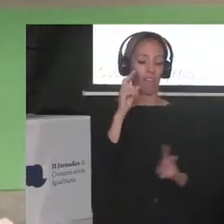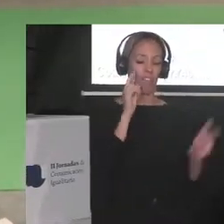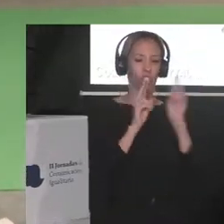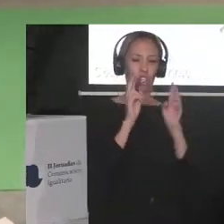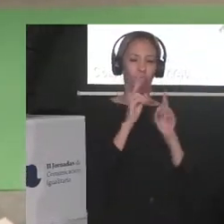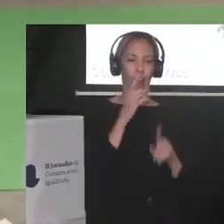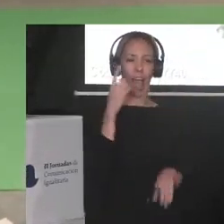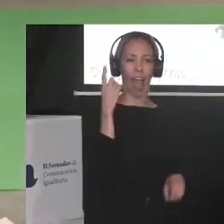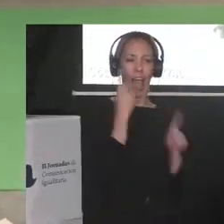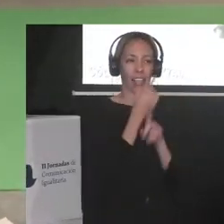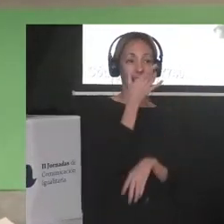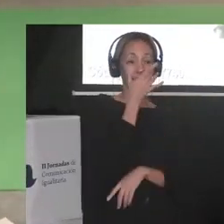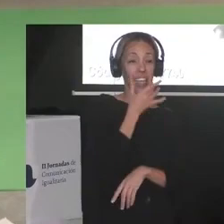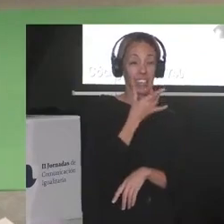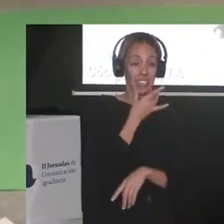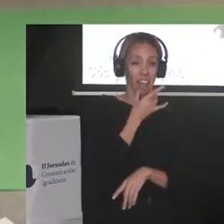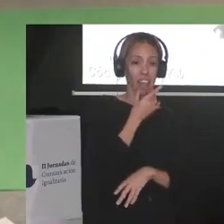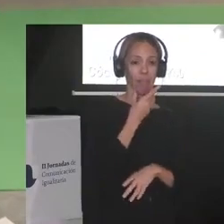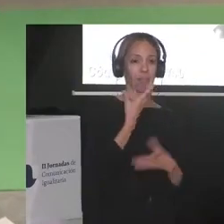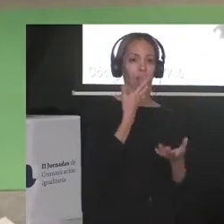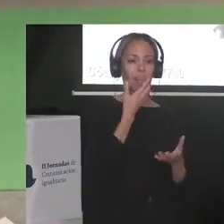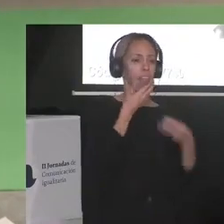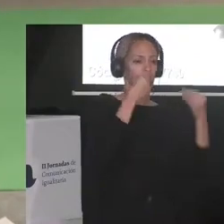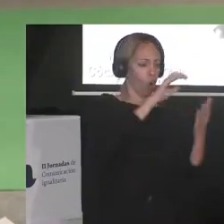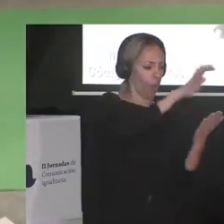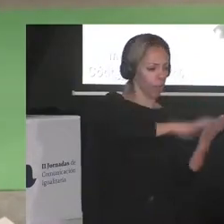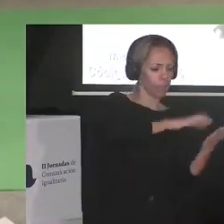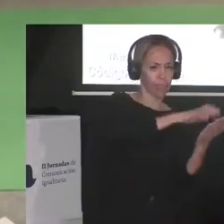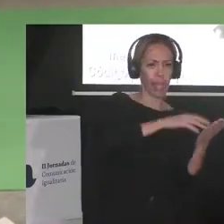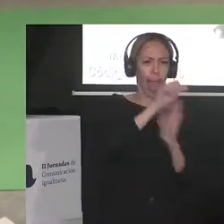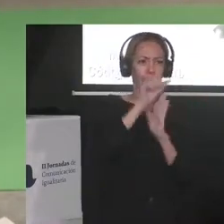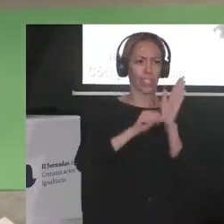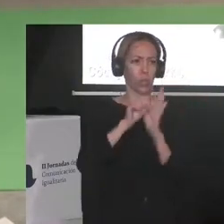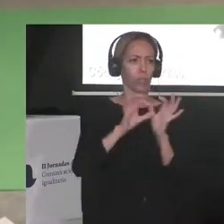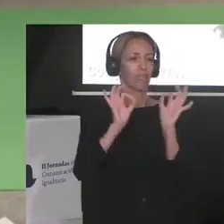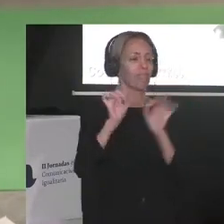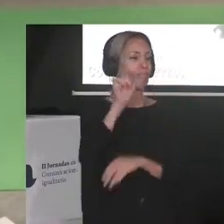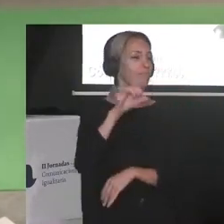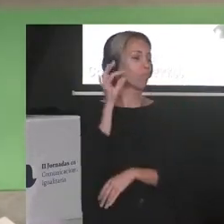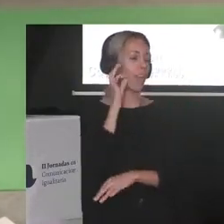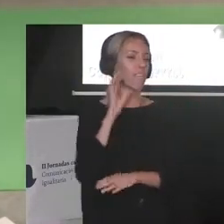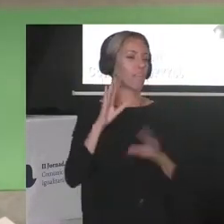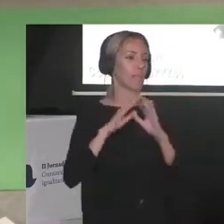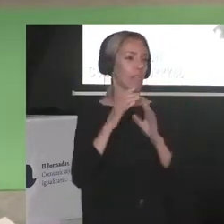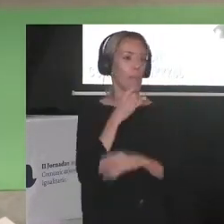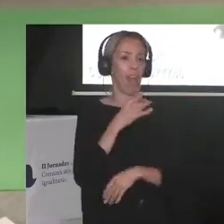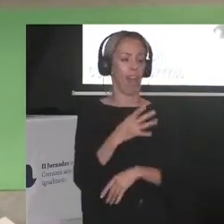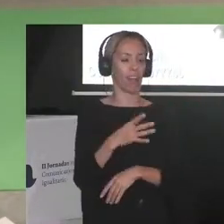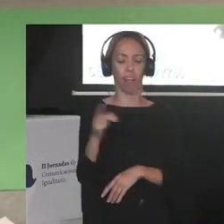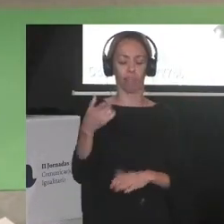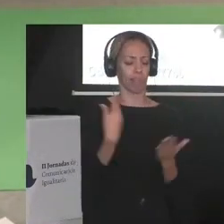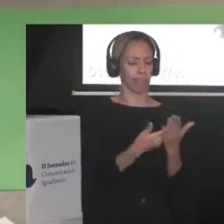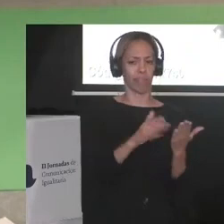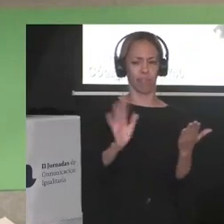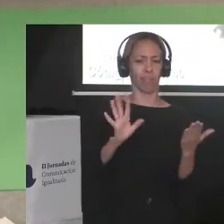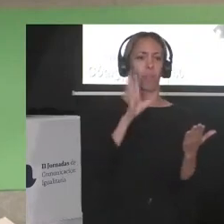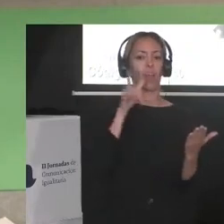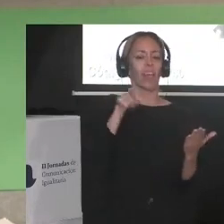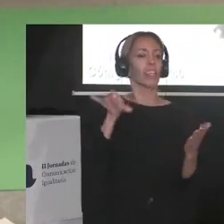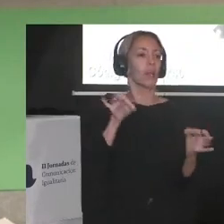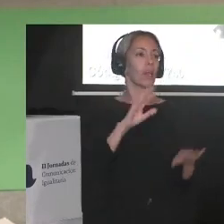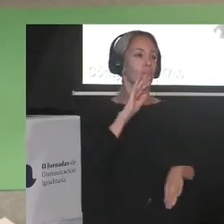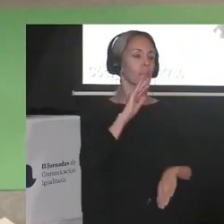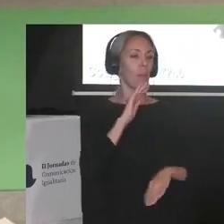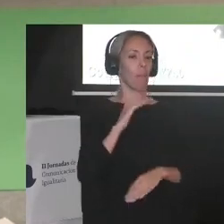en los relatos, artículos, tal, de las feministas blancas, que las muestran siempre cumpliendo un papel